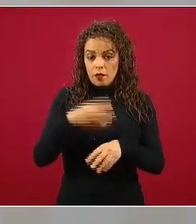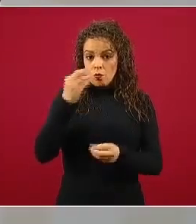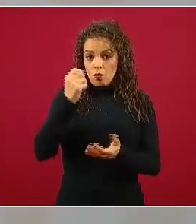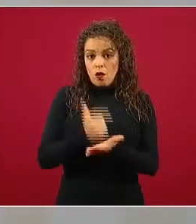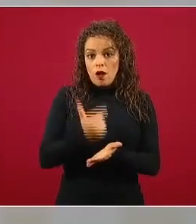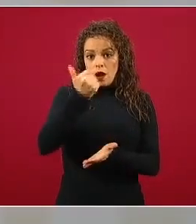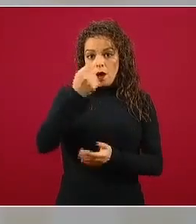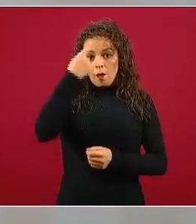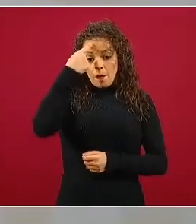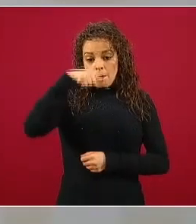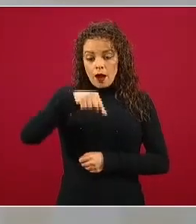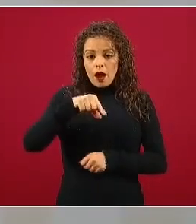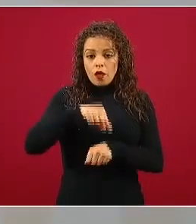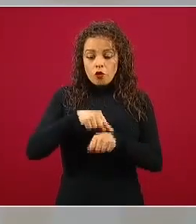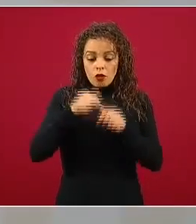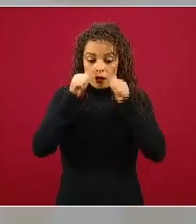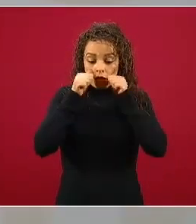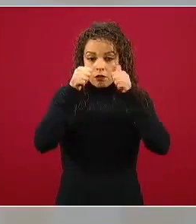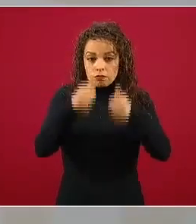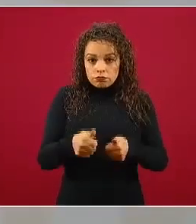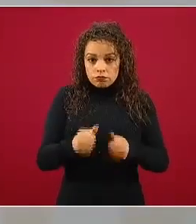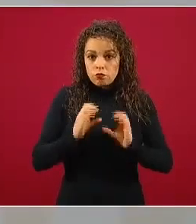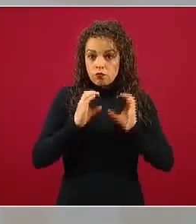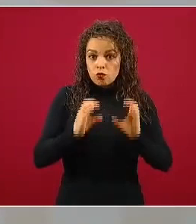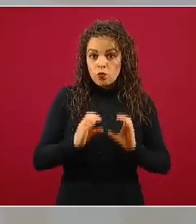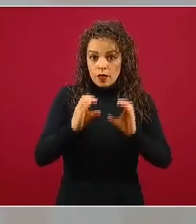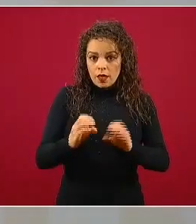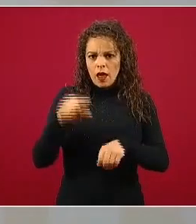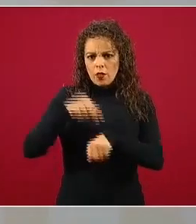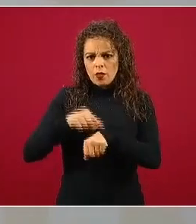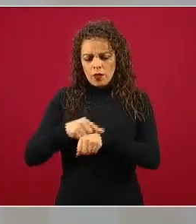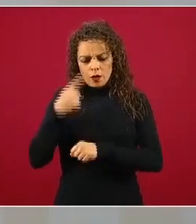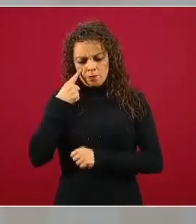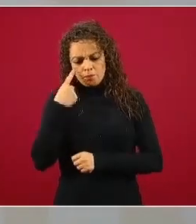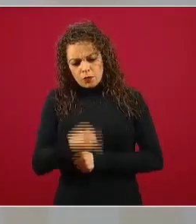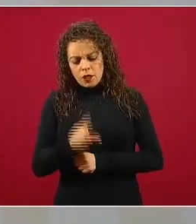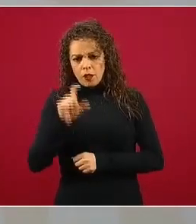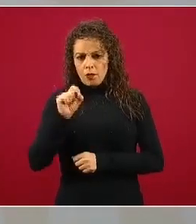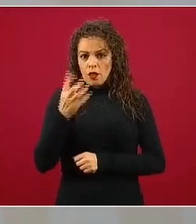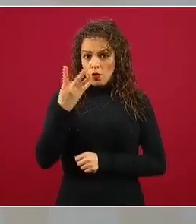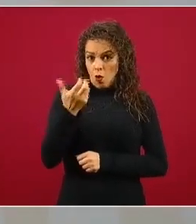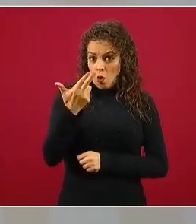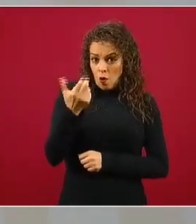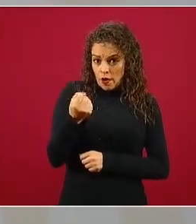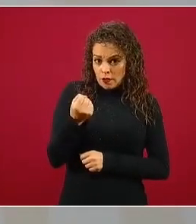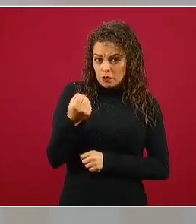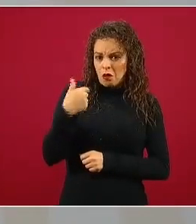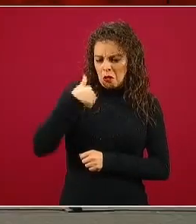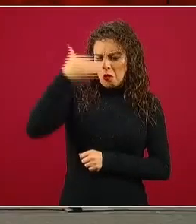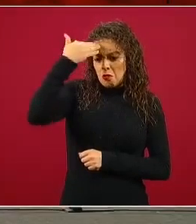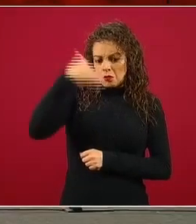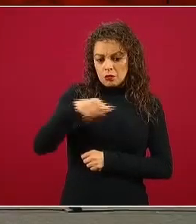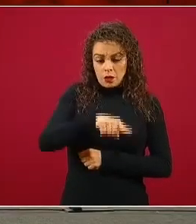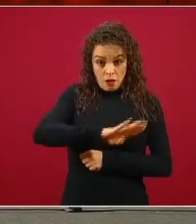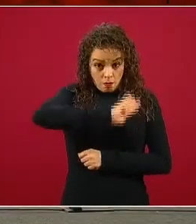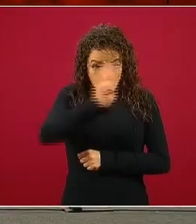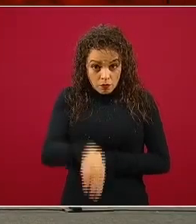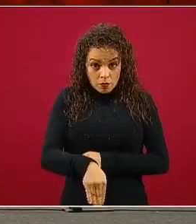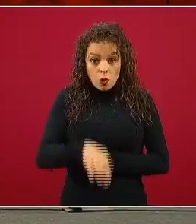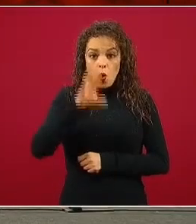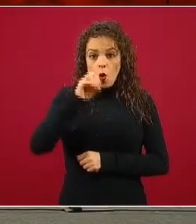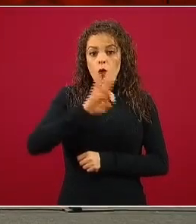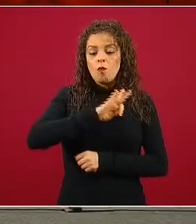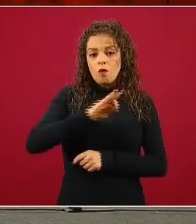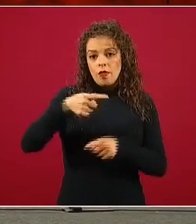Y en ese momento el médico decía, en 24 horas vamos a saber si el paciente va a morir o va a entrar en un periodo de